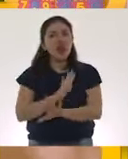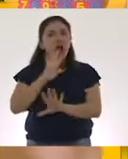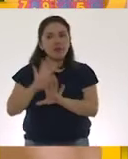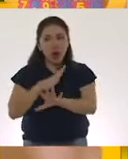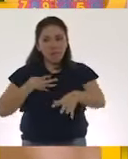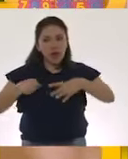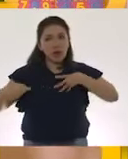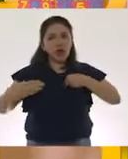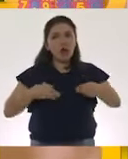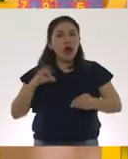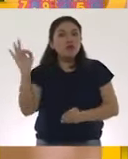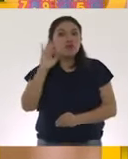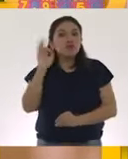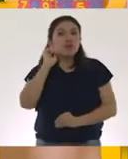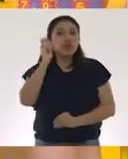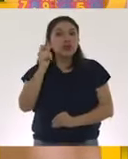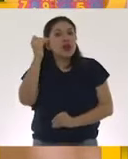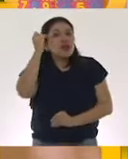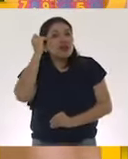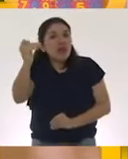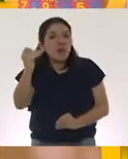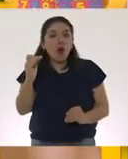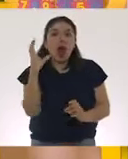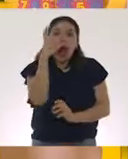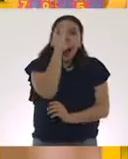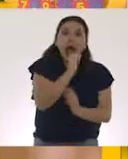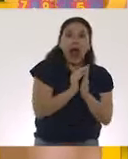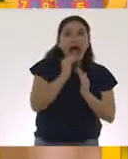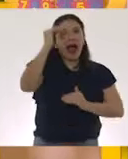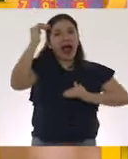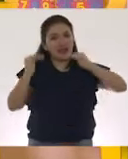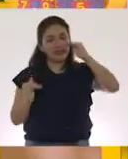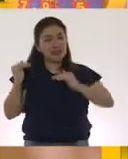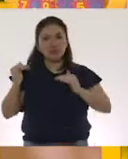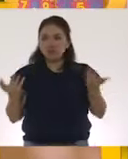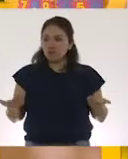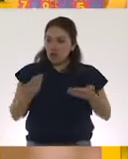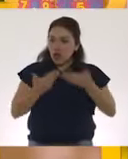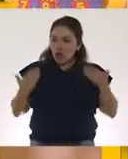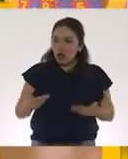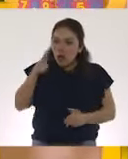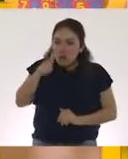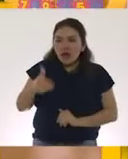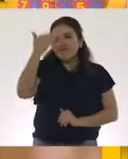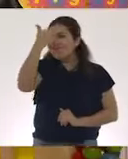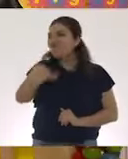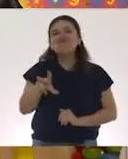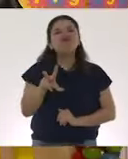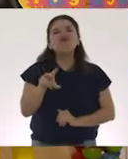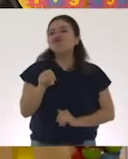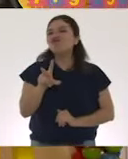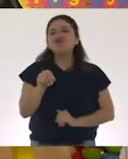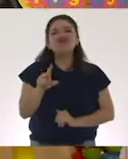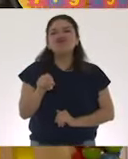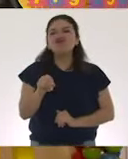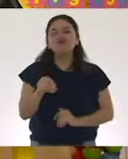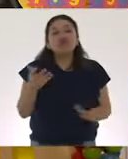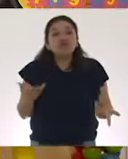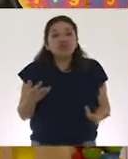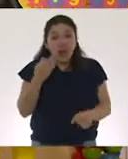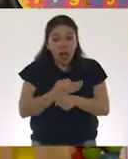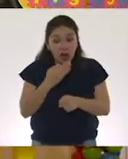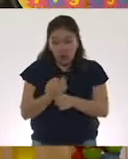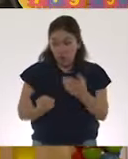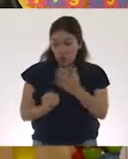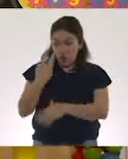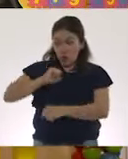transmisión a través de las estaciones del año, cosa que actualmente ya sabemos perfectamente que, por lo menos en este